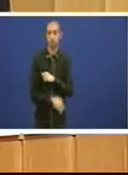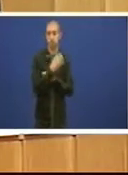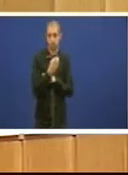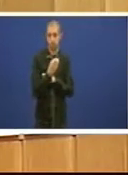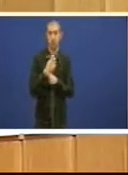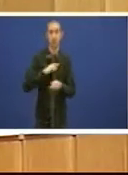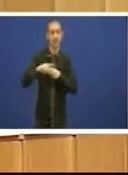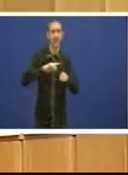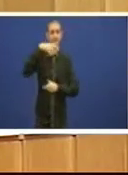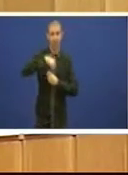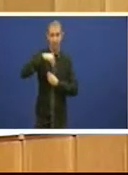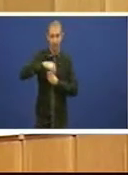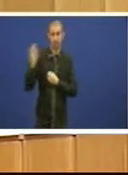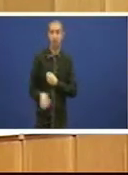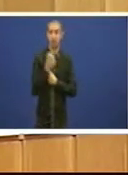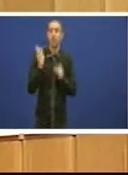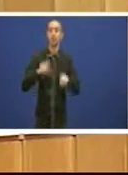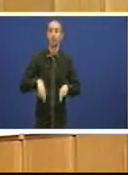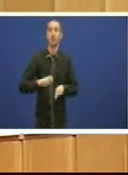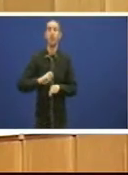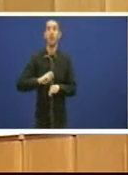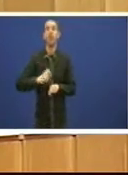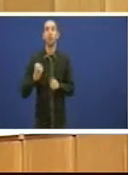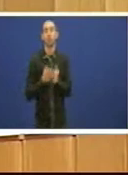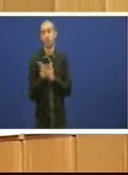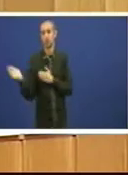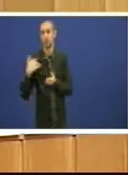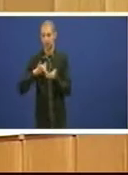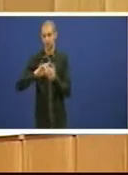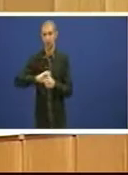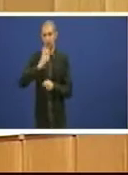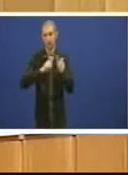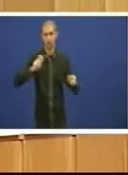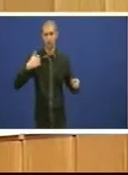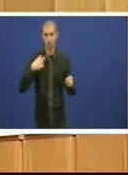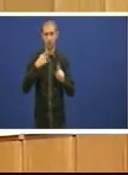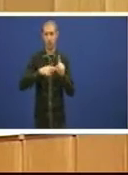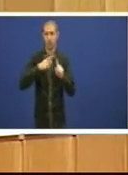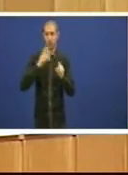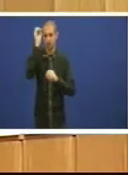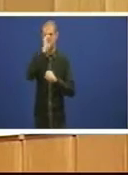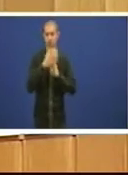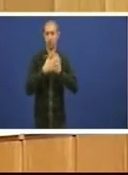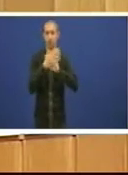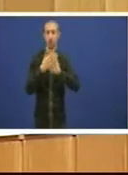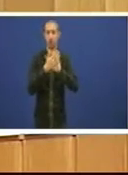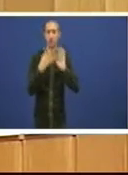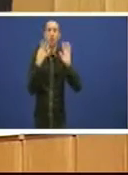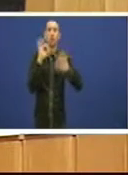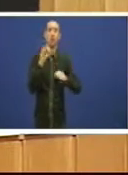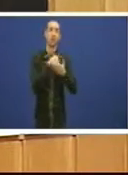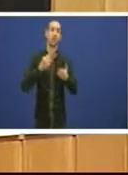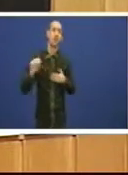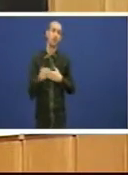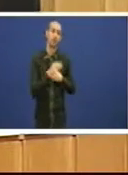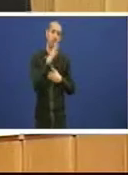etcétera cabe outra posibilidad de que xa amanexou alguén que eses 90 millóns de euros de reservas de